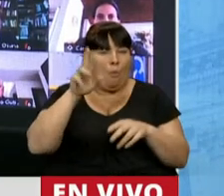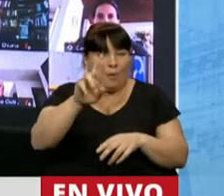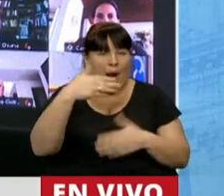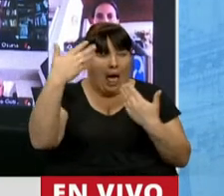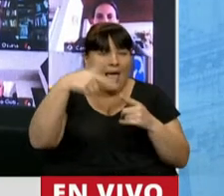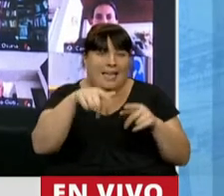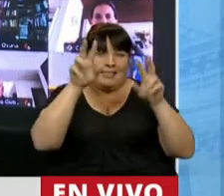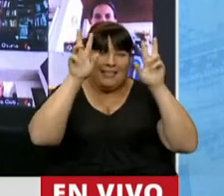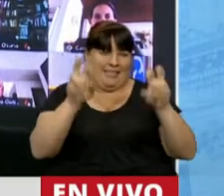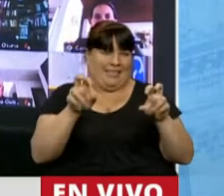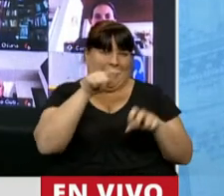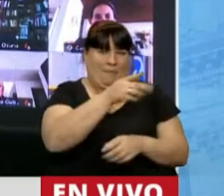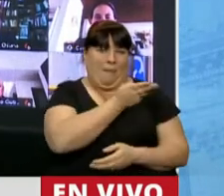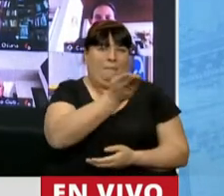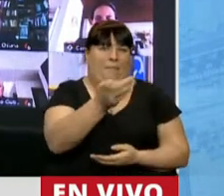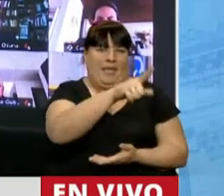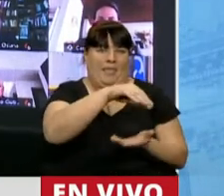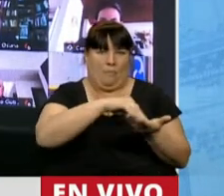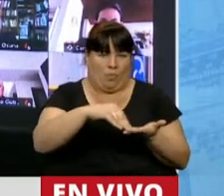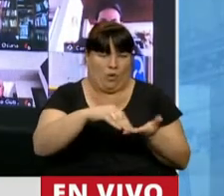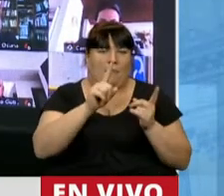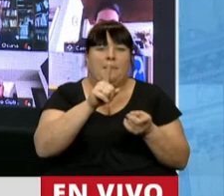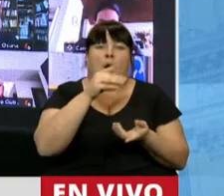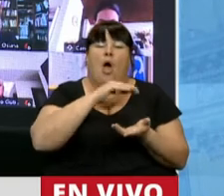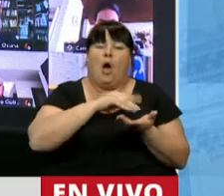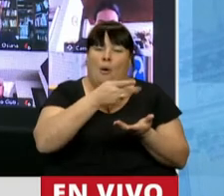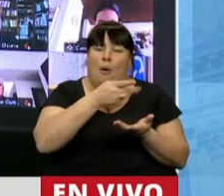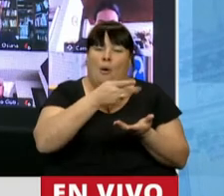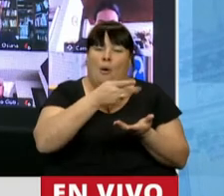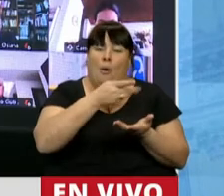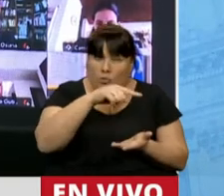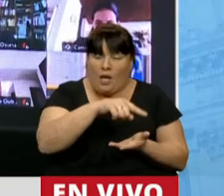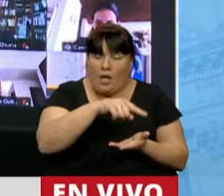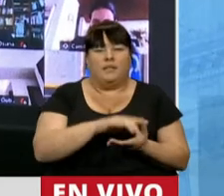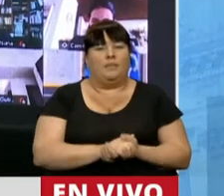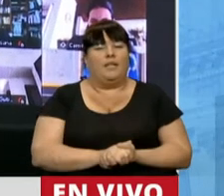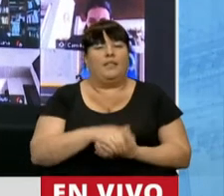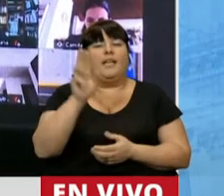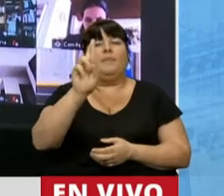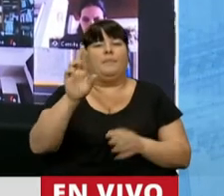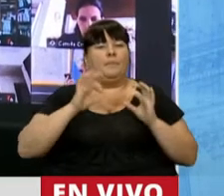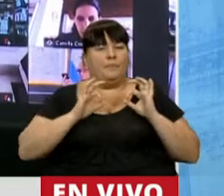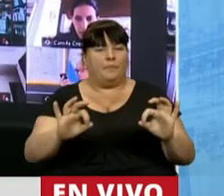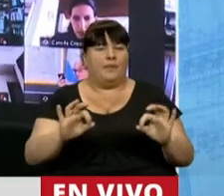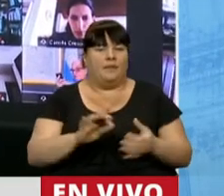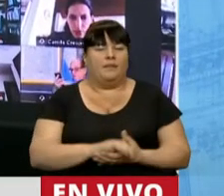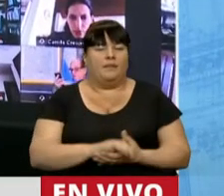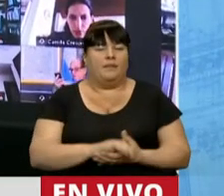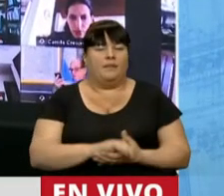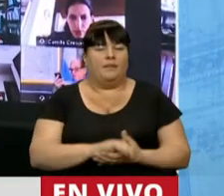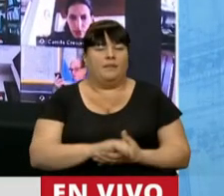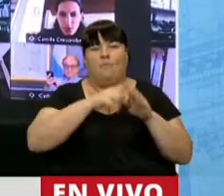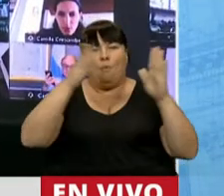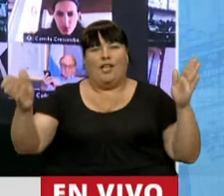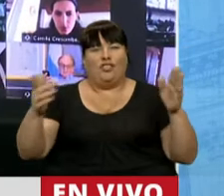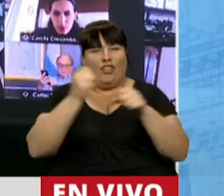a este pedido y a ese pedido sumar también el pedido de licencia durante este tiempo de